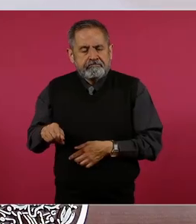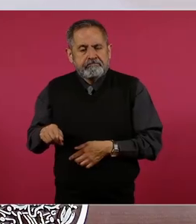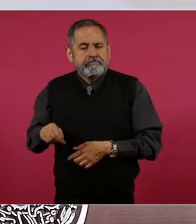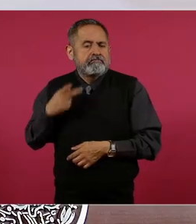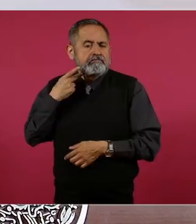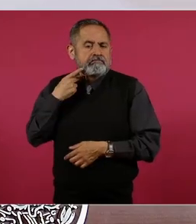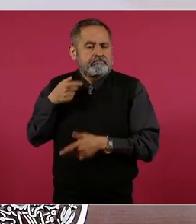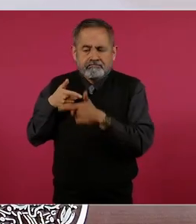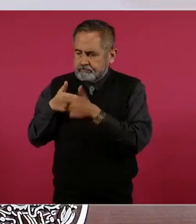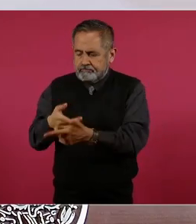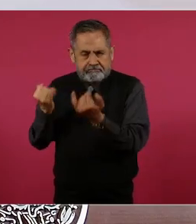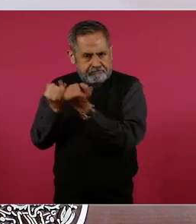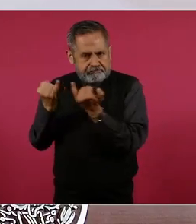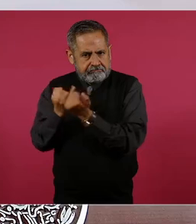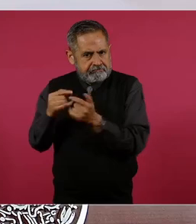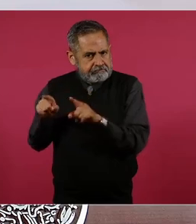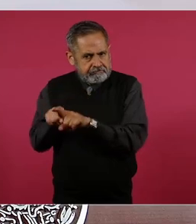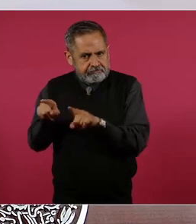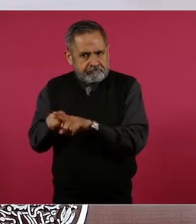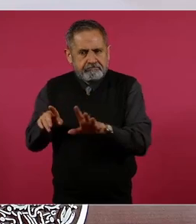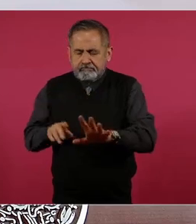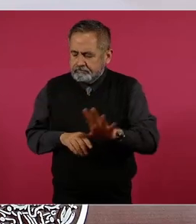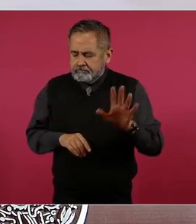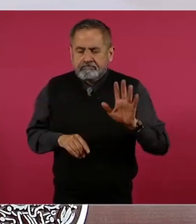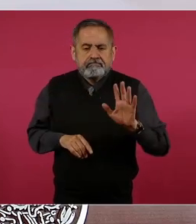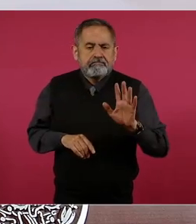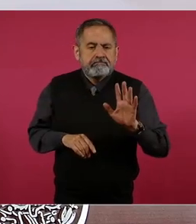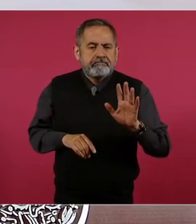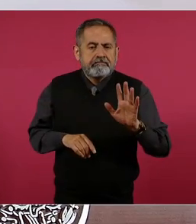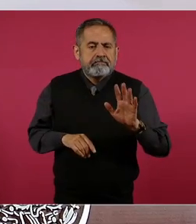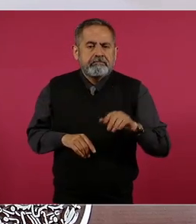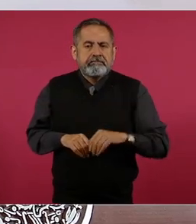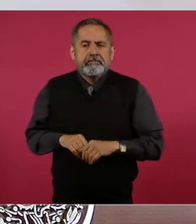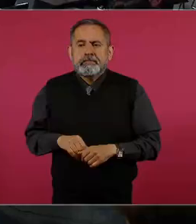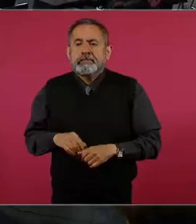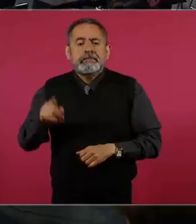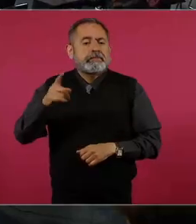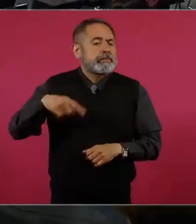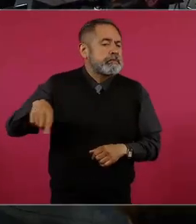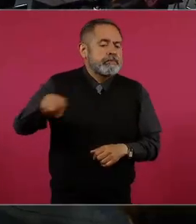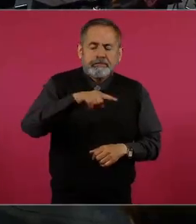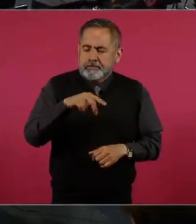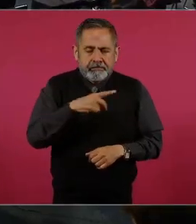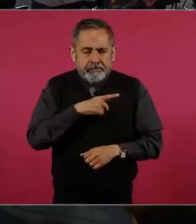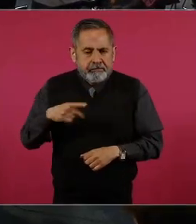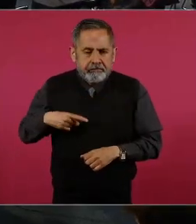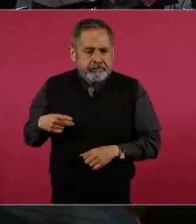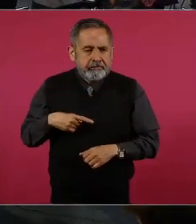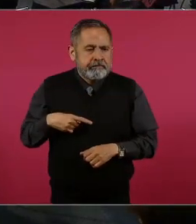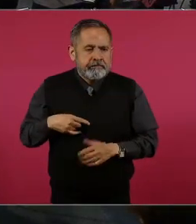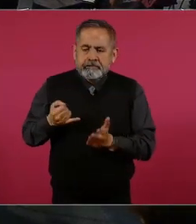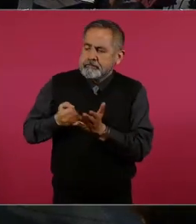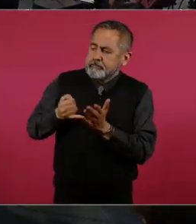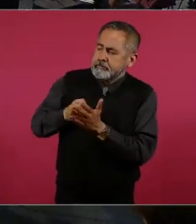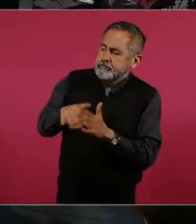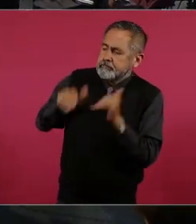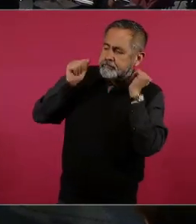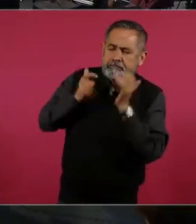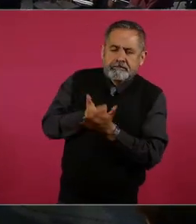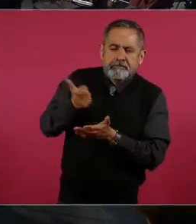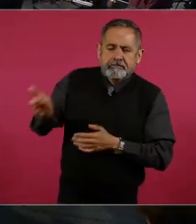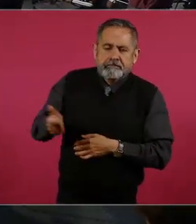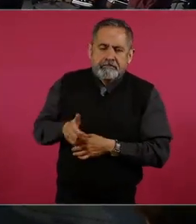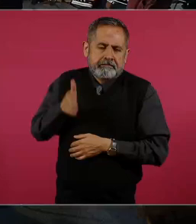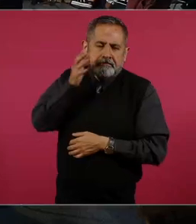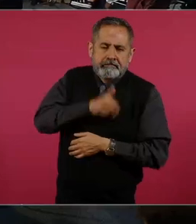de que nadie evara su responsabilidad.